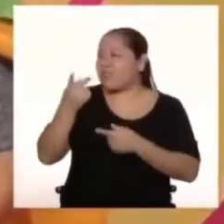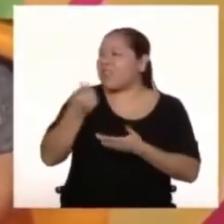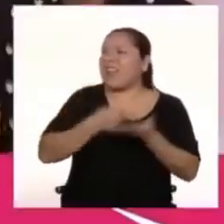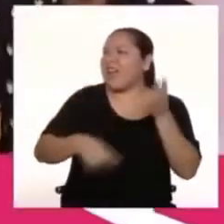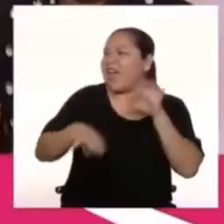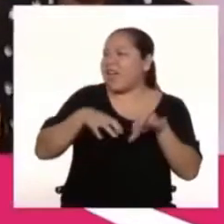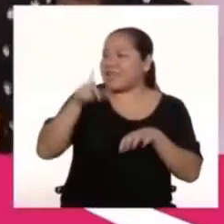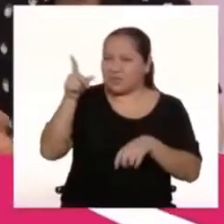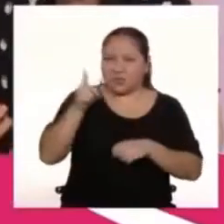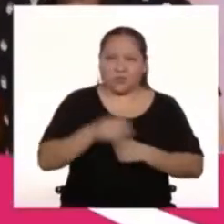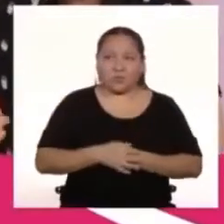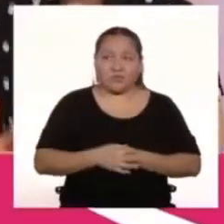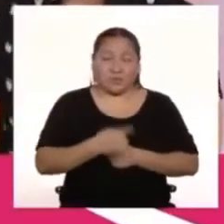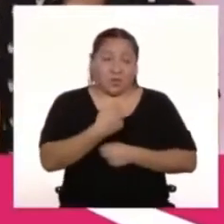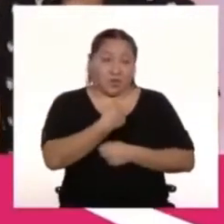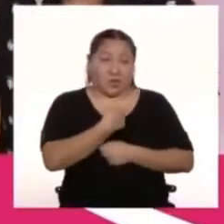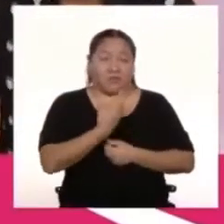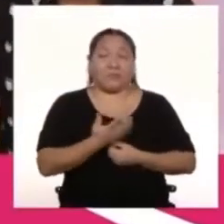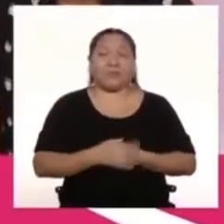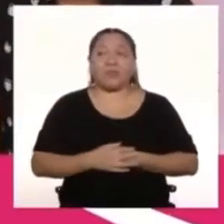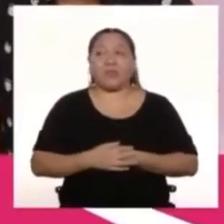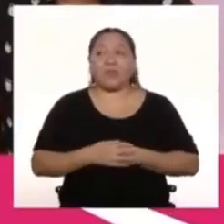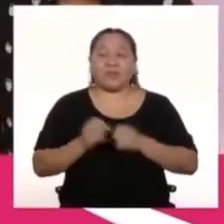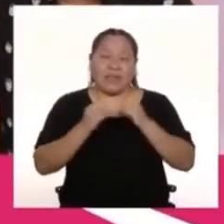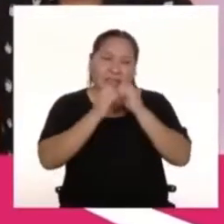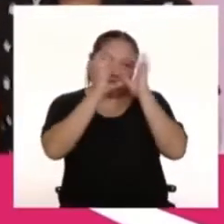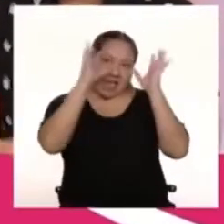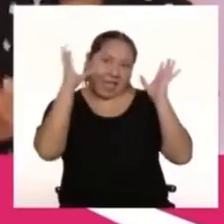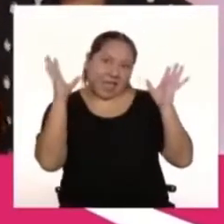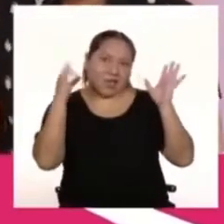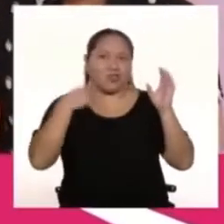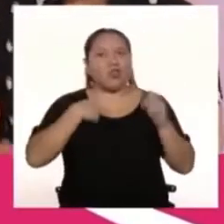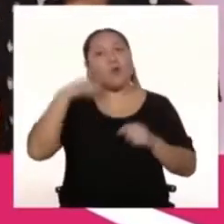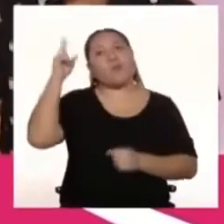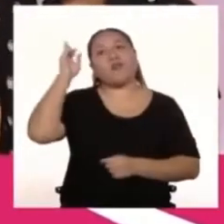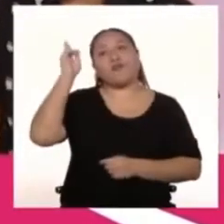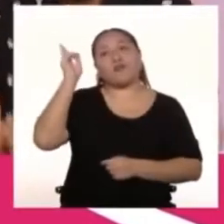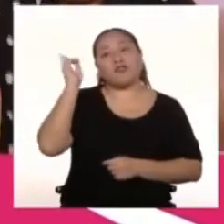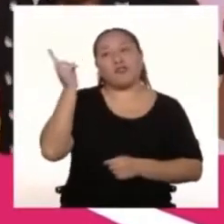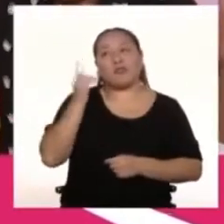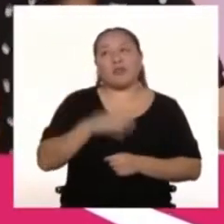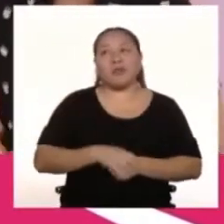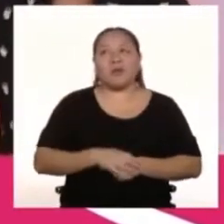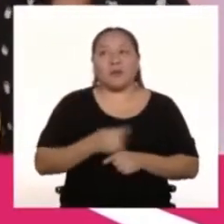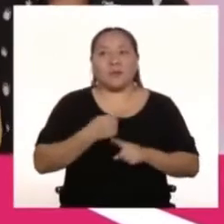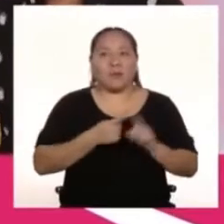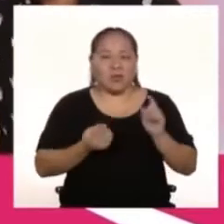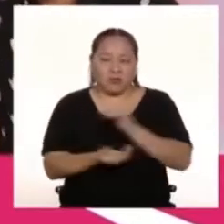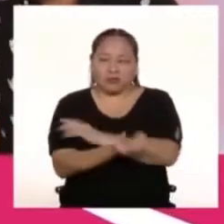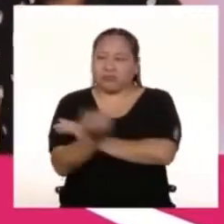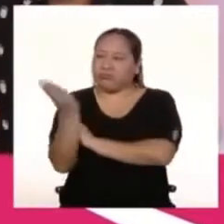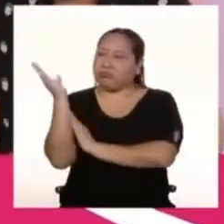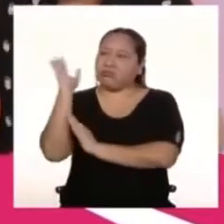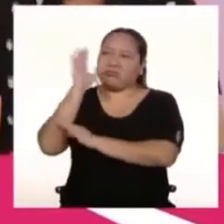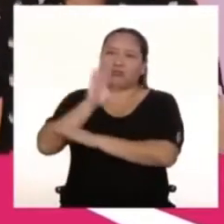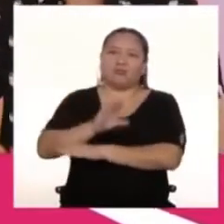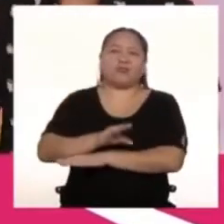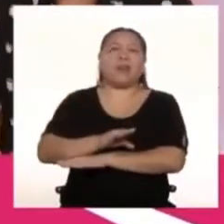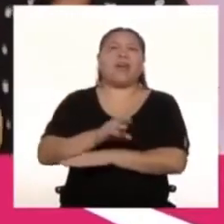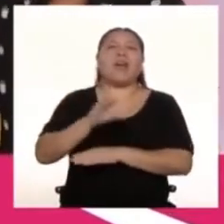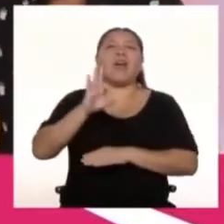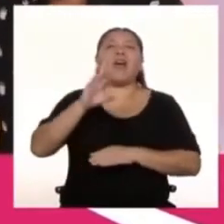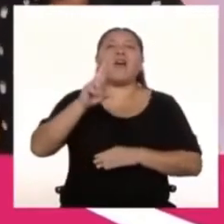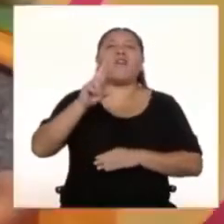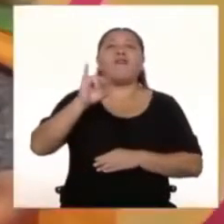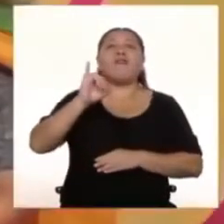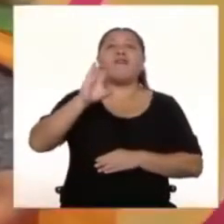te dedicas? Bueno, yo de día puedo decirse que soy profesor Pero todo el día soy friki Esa es la mejor forma de